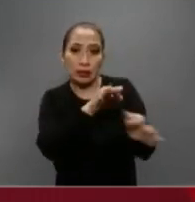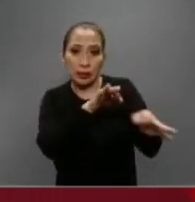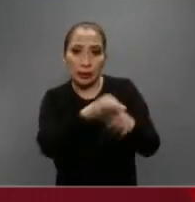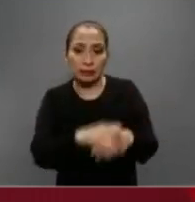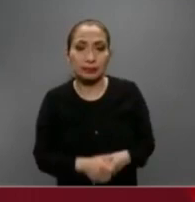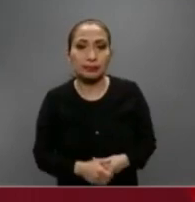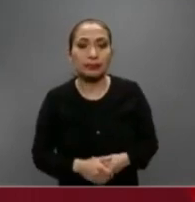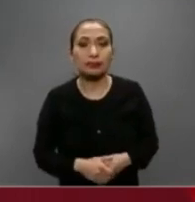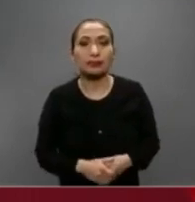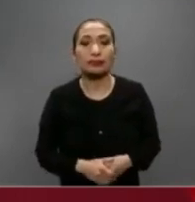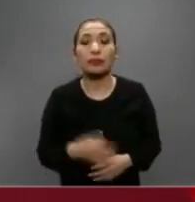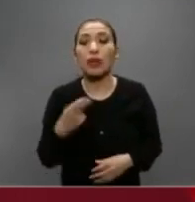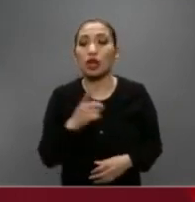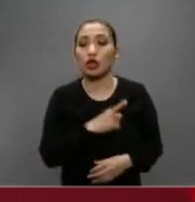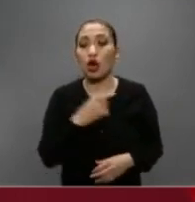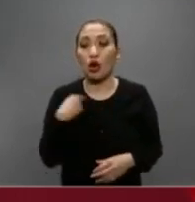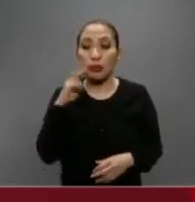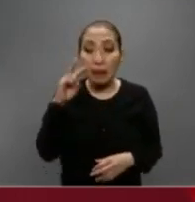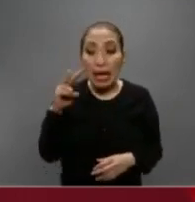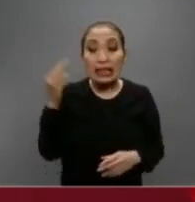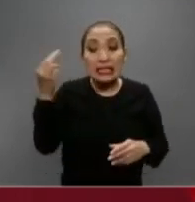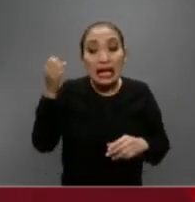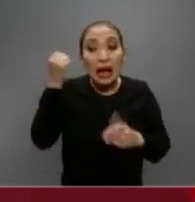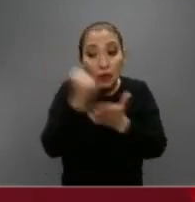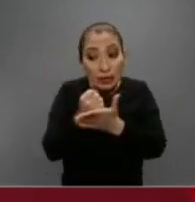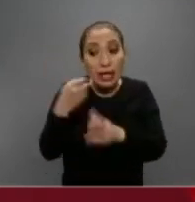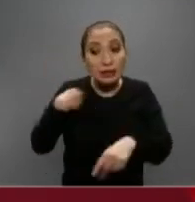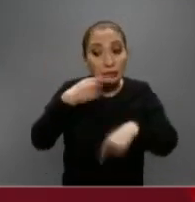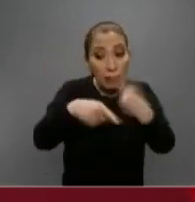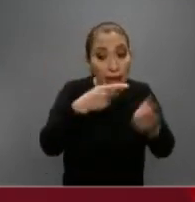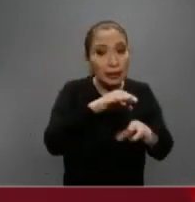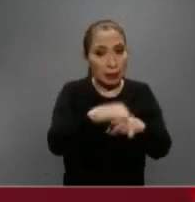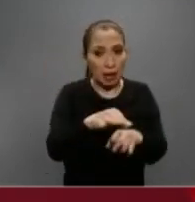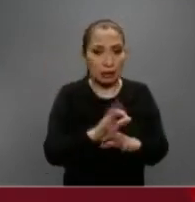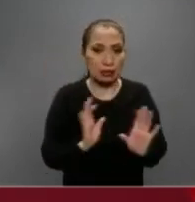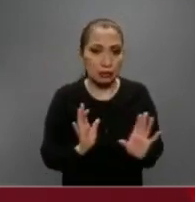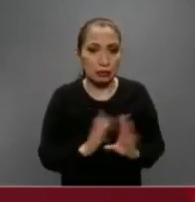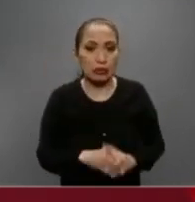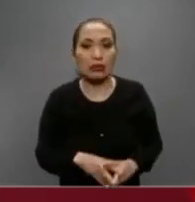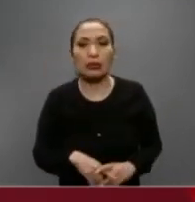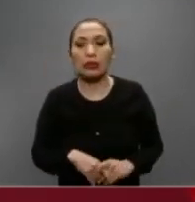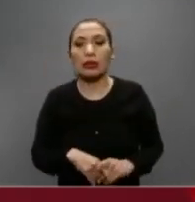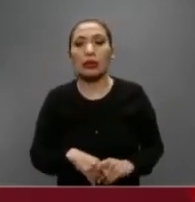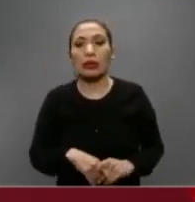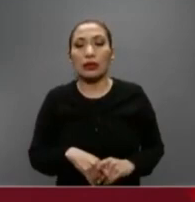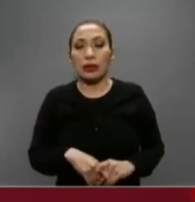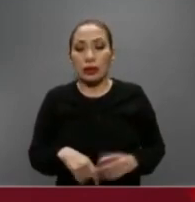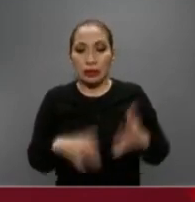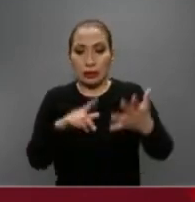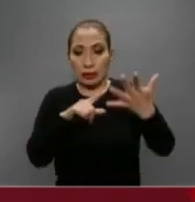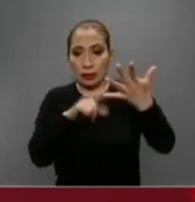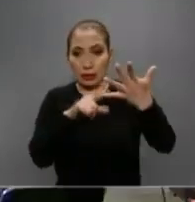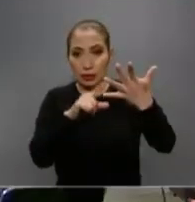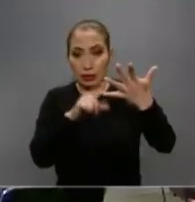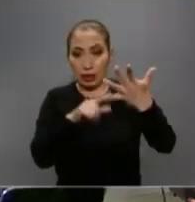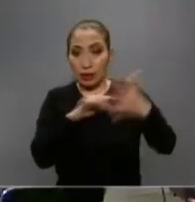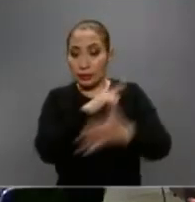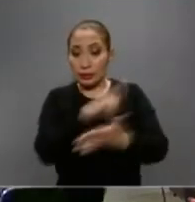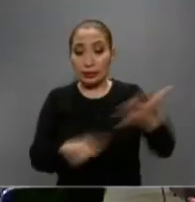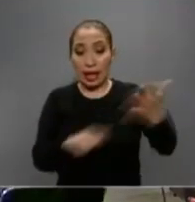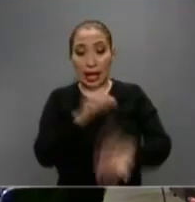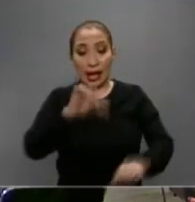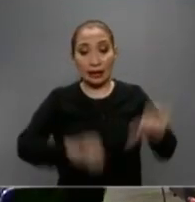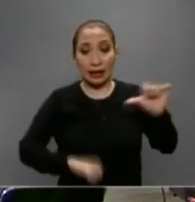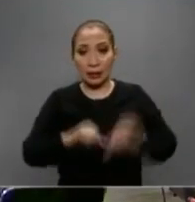laboral. Pero sólo aquel que se considera esencial de interés público. Medía cinco, una vez terminada la